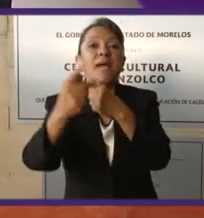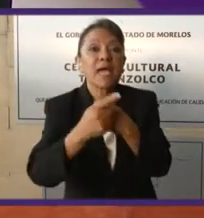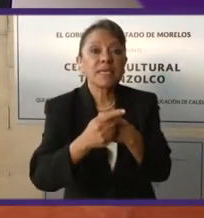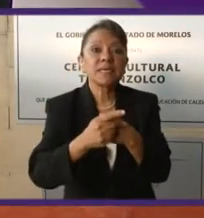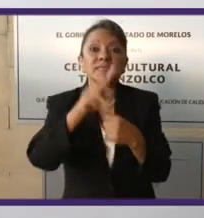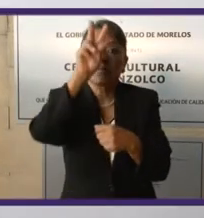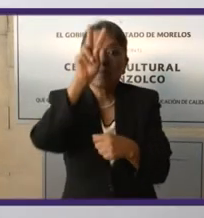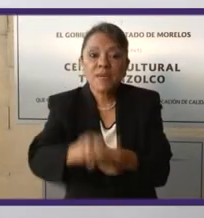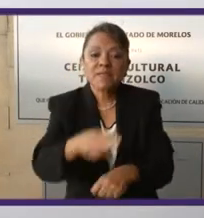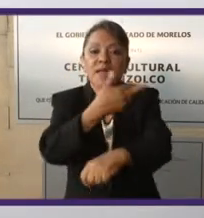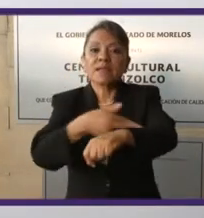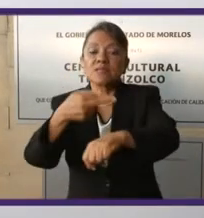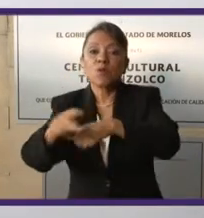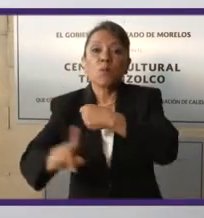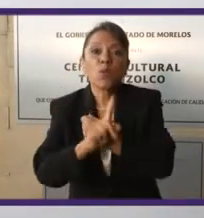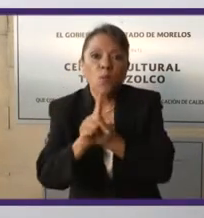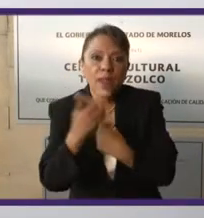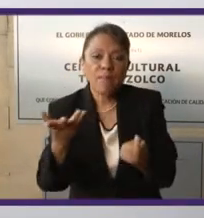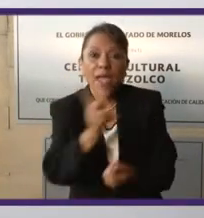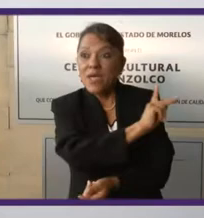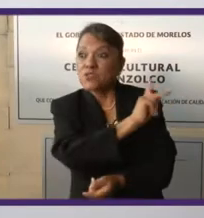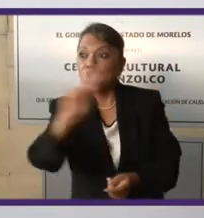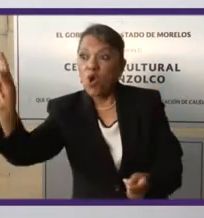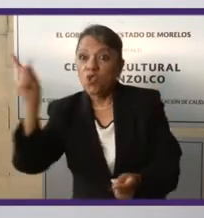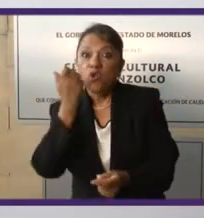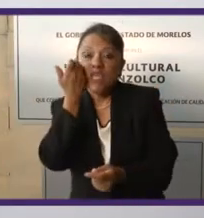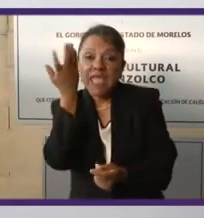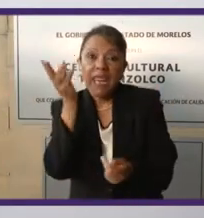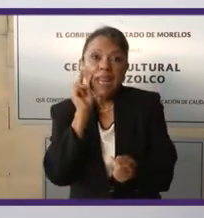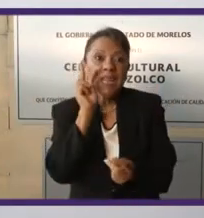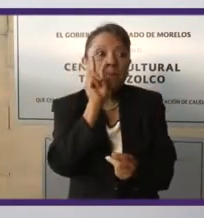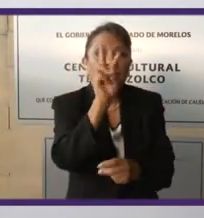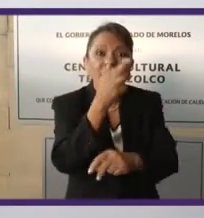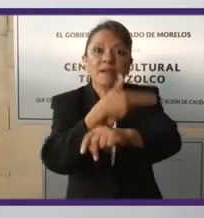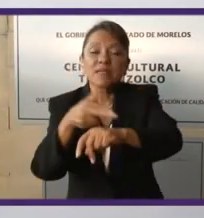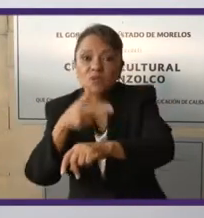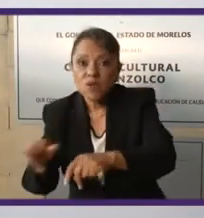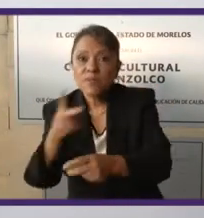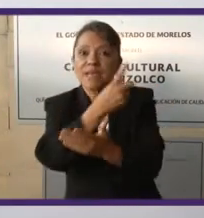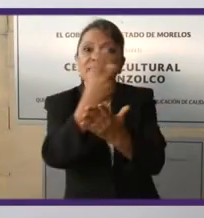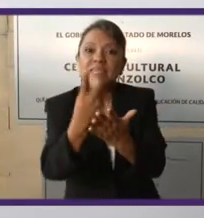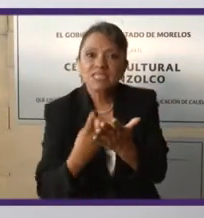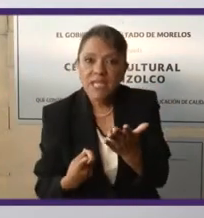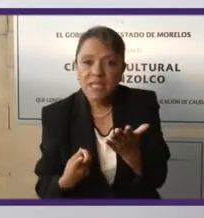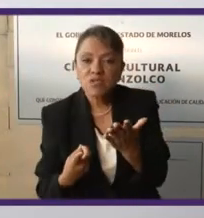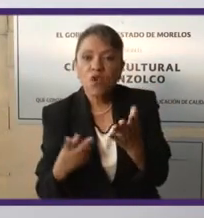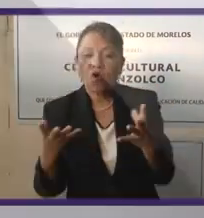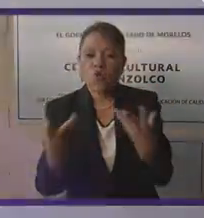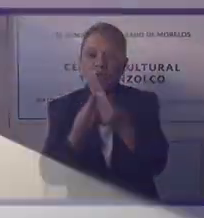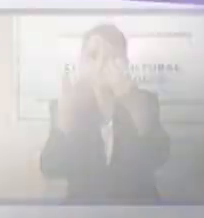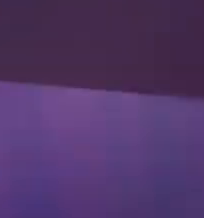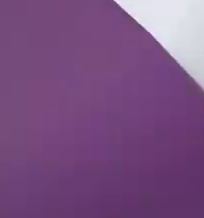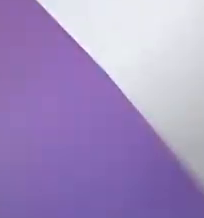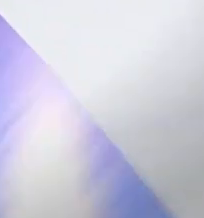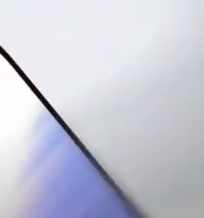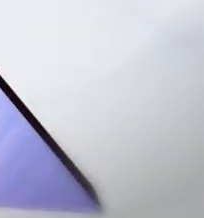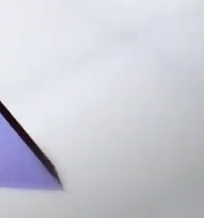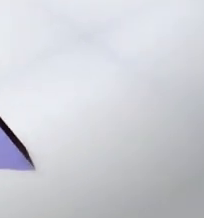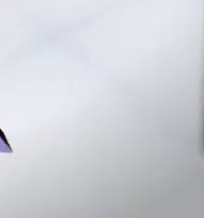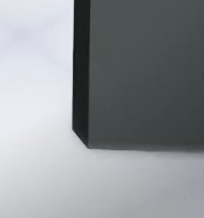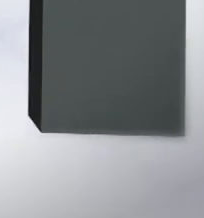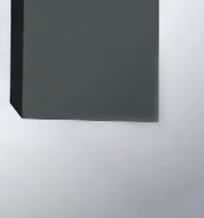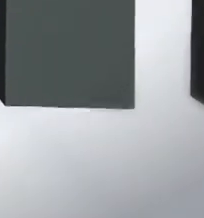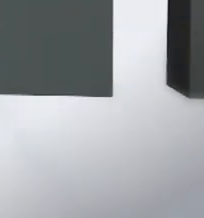que los ciudadanos quieren ver reflejados en el diseño y la construcción y aplicación de políticas públicas? ¡Gracias!